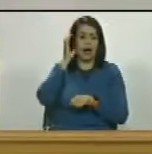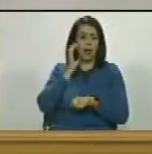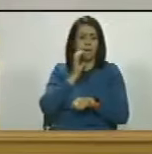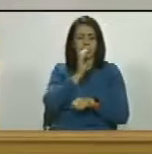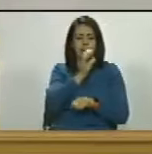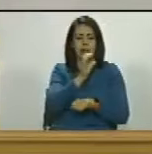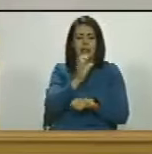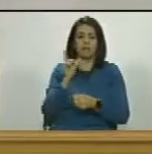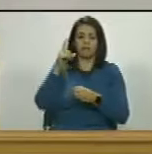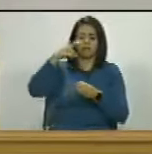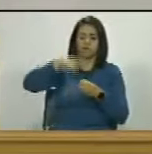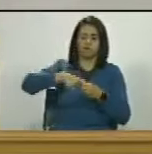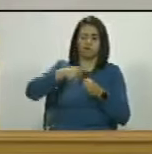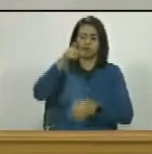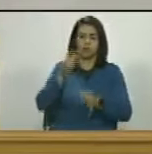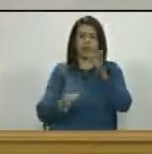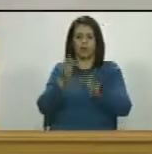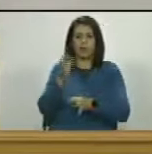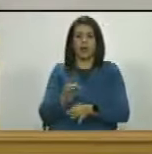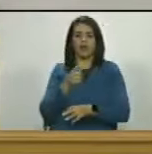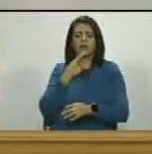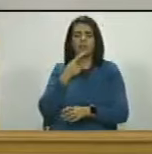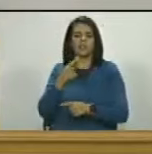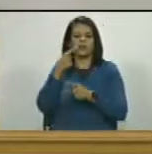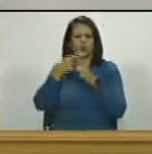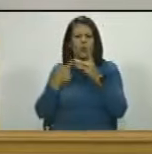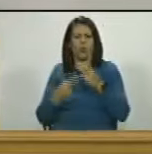partido político y que se la pasa hablando